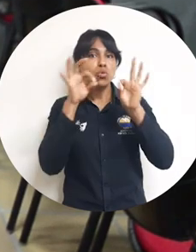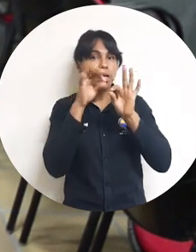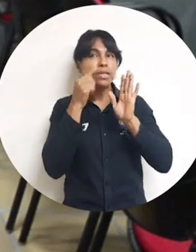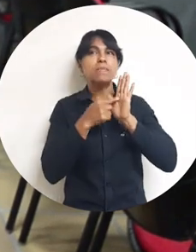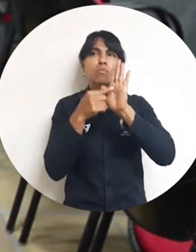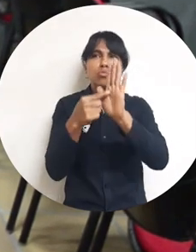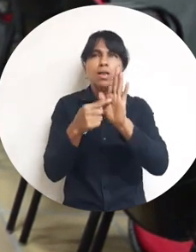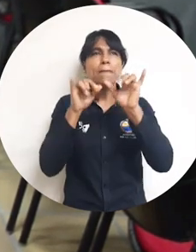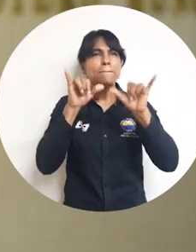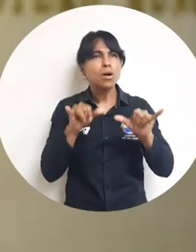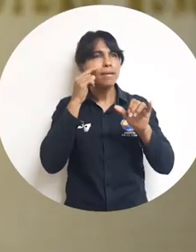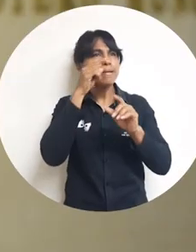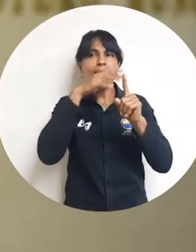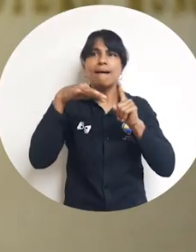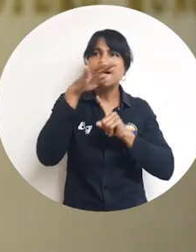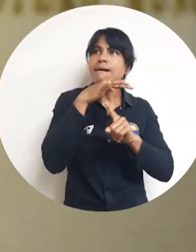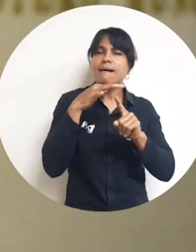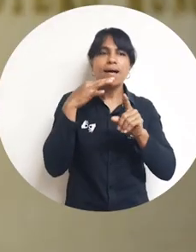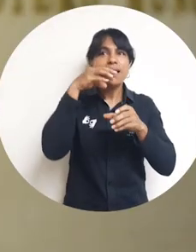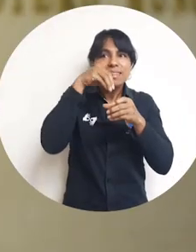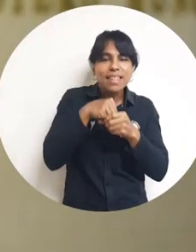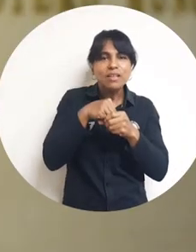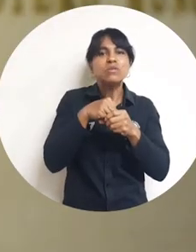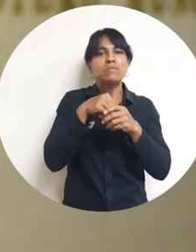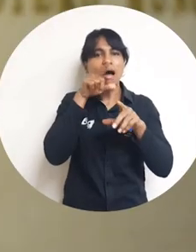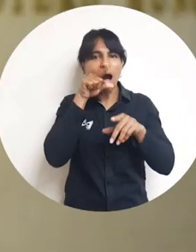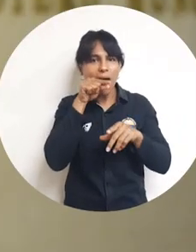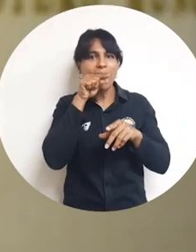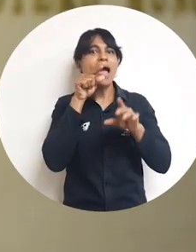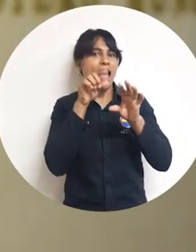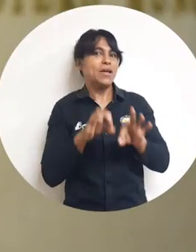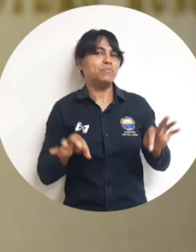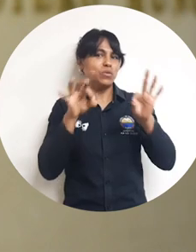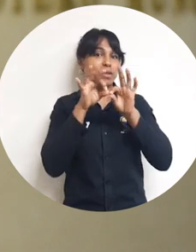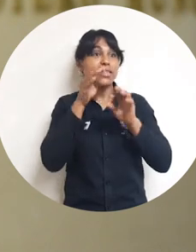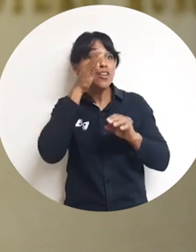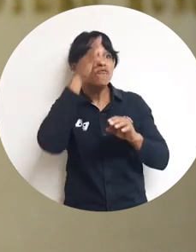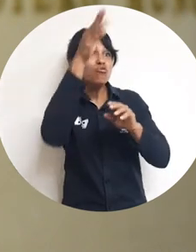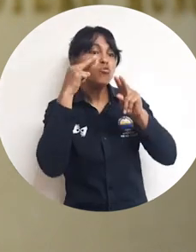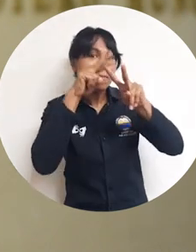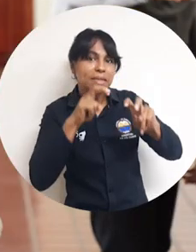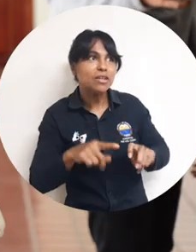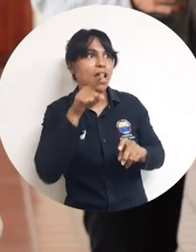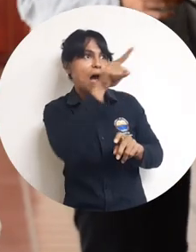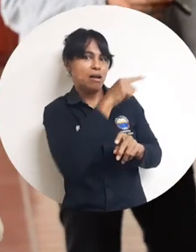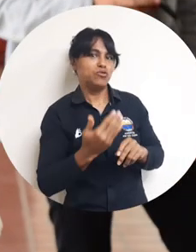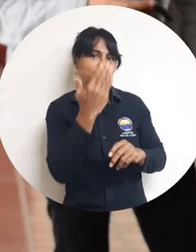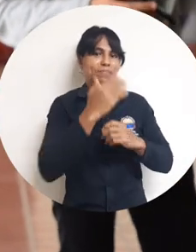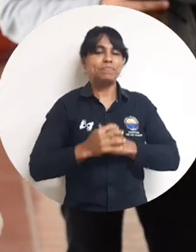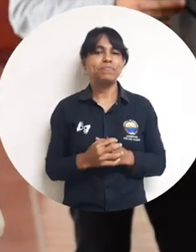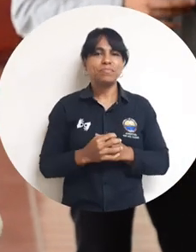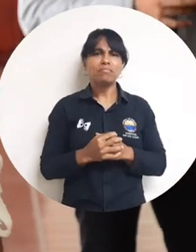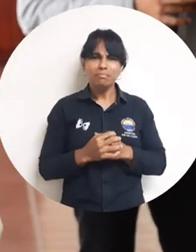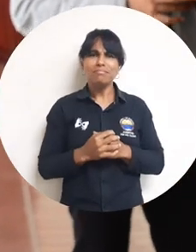presencia, la participación que tienen en el ecosistema y así mismo sirva como pilar para la futura investigación. Y son muy